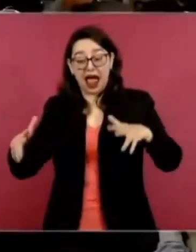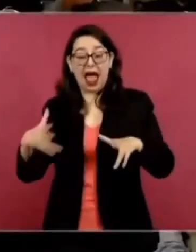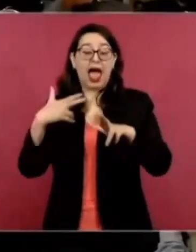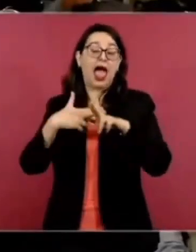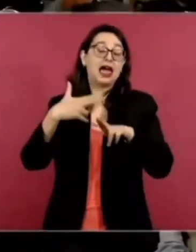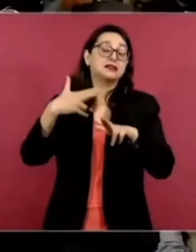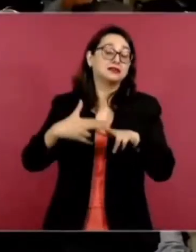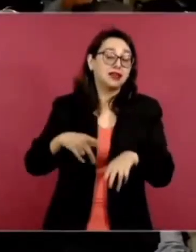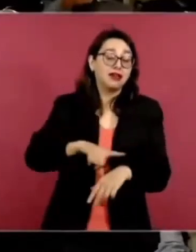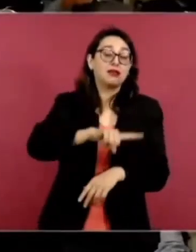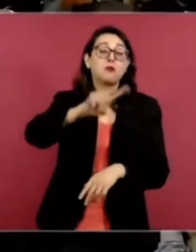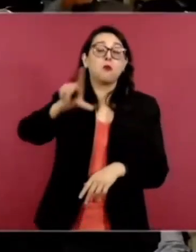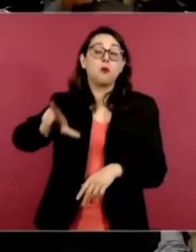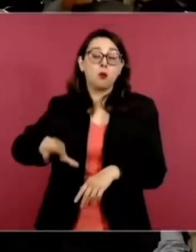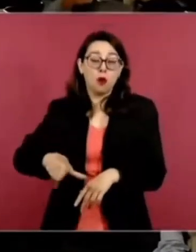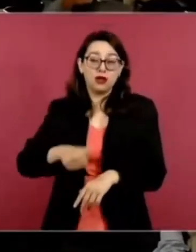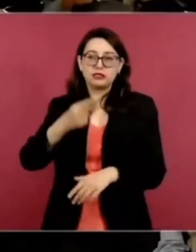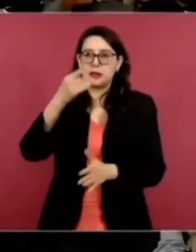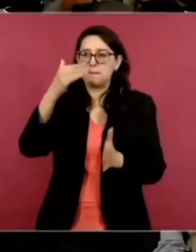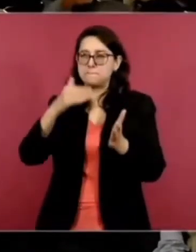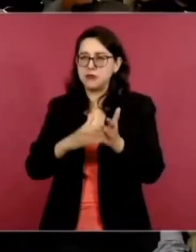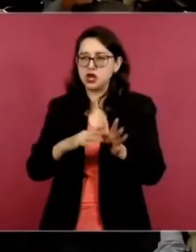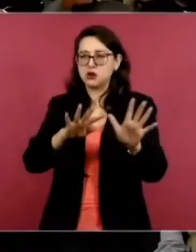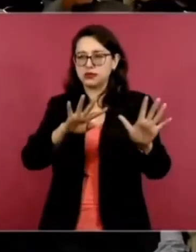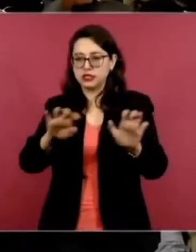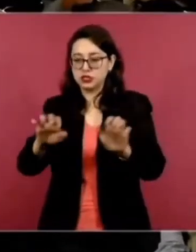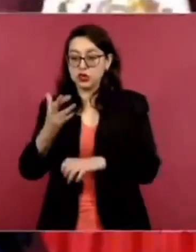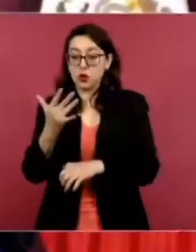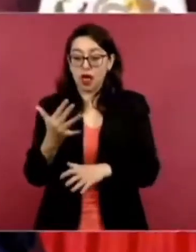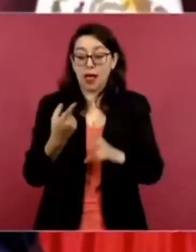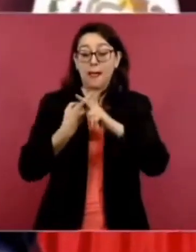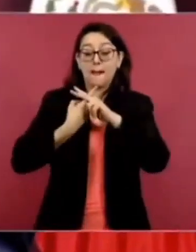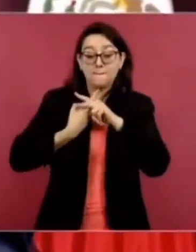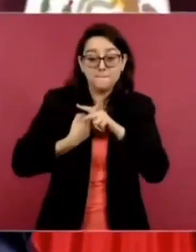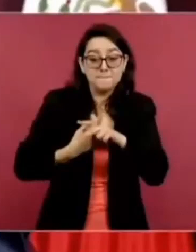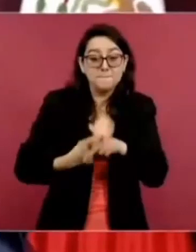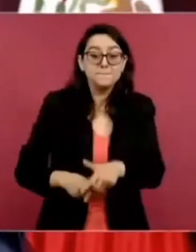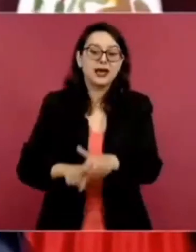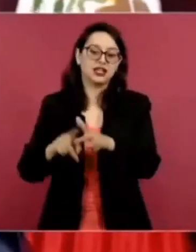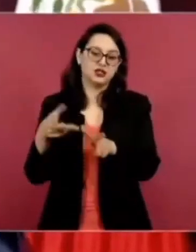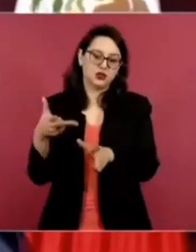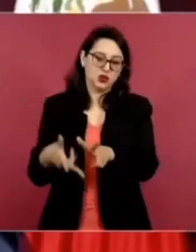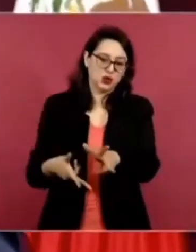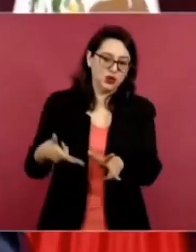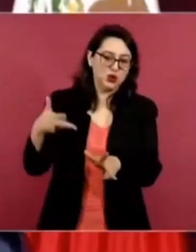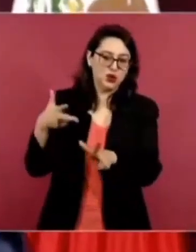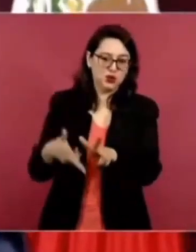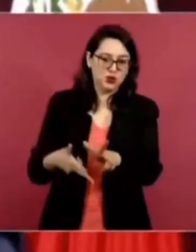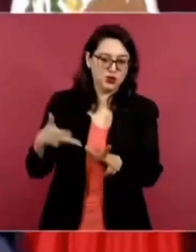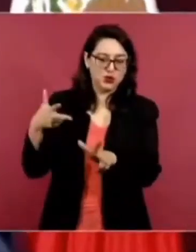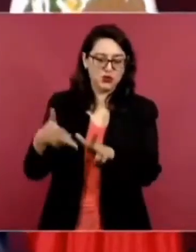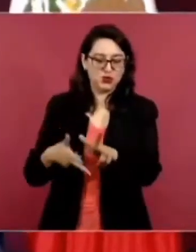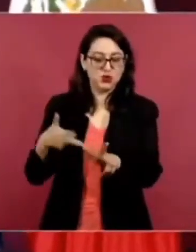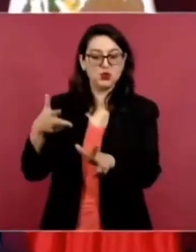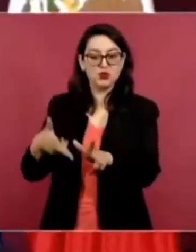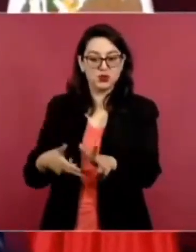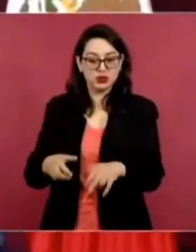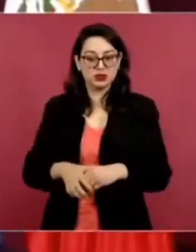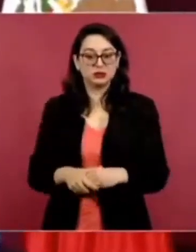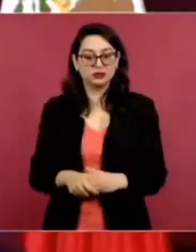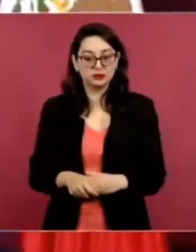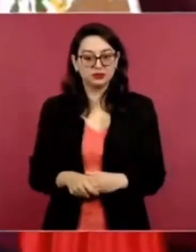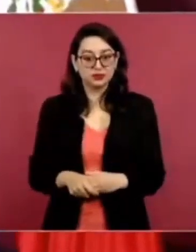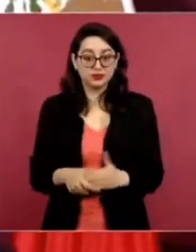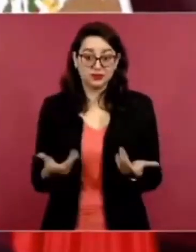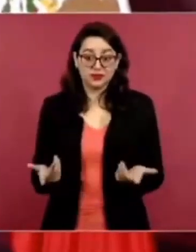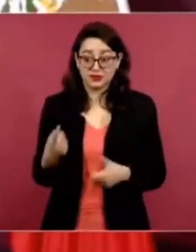1950. O sea,